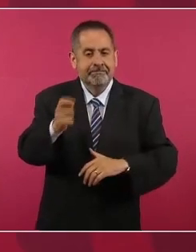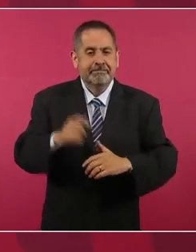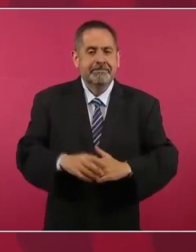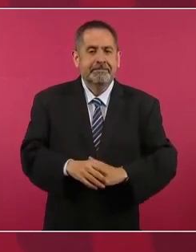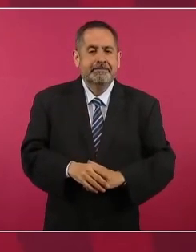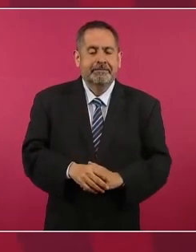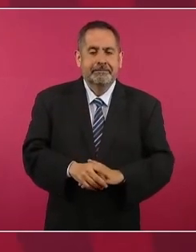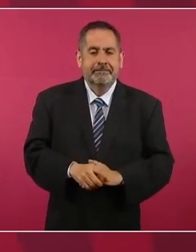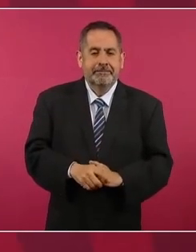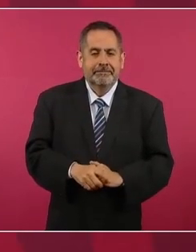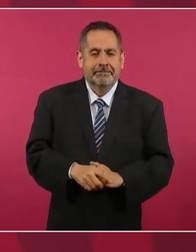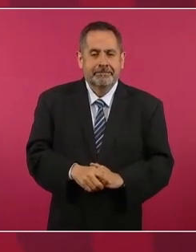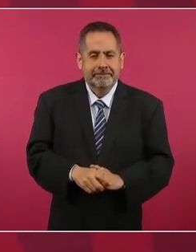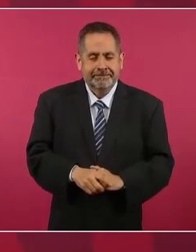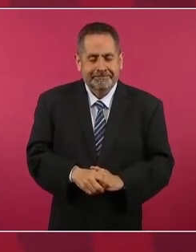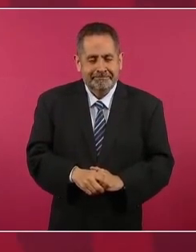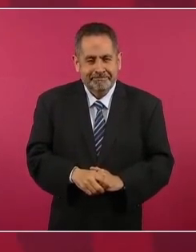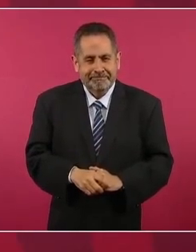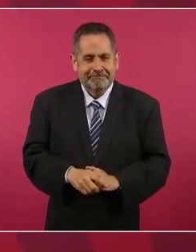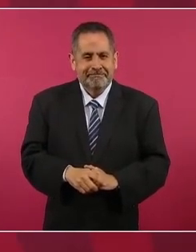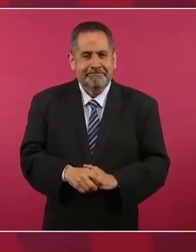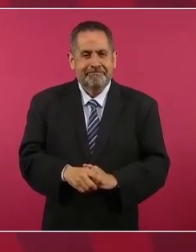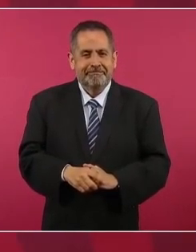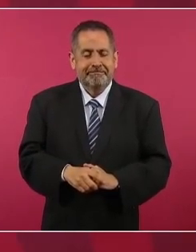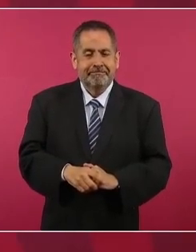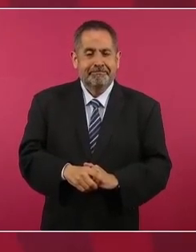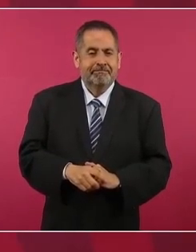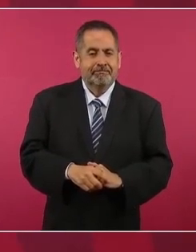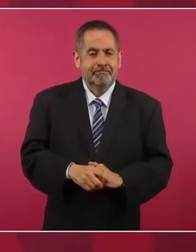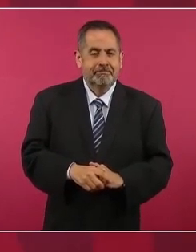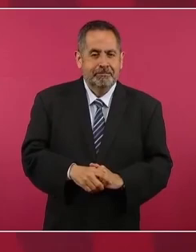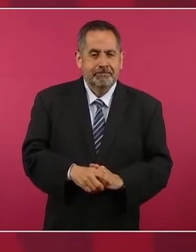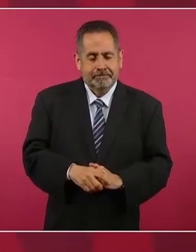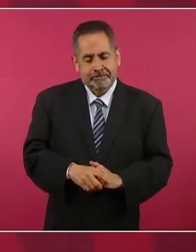quiero